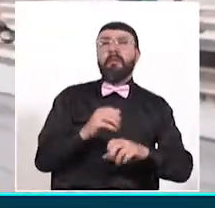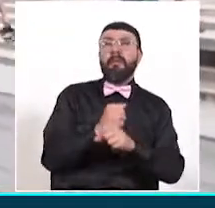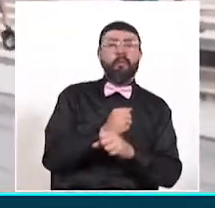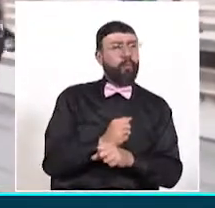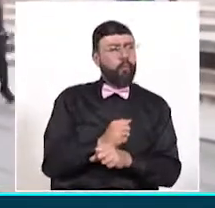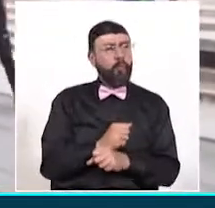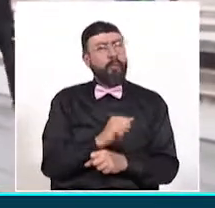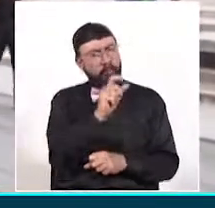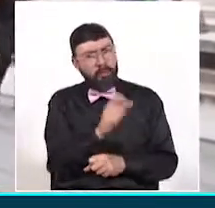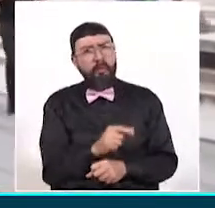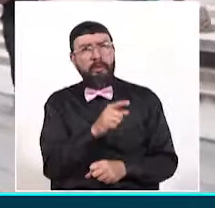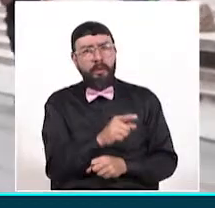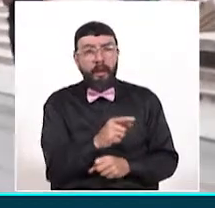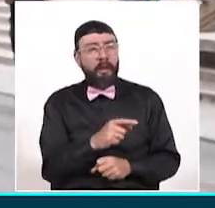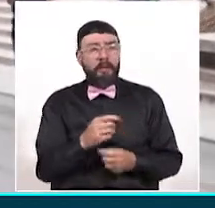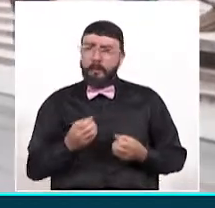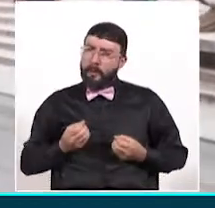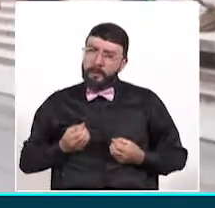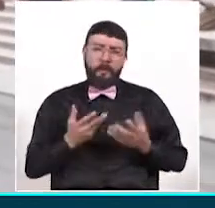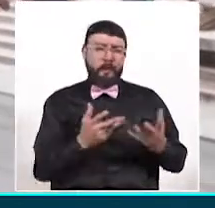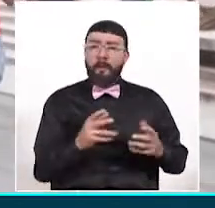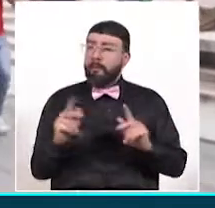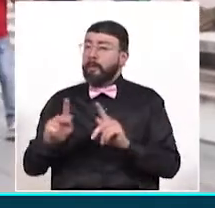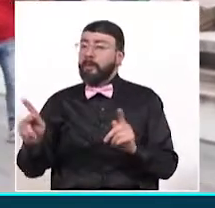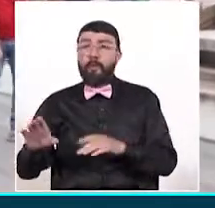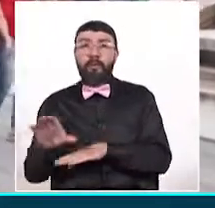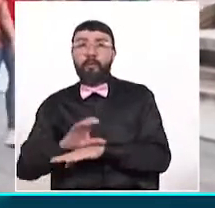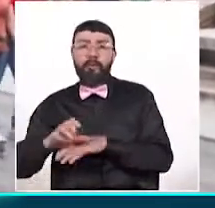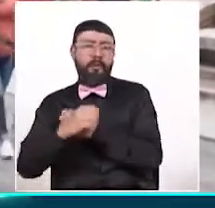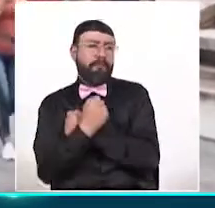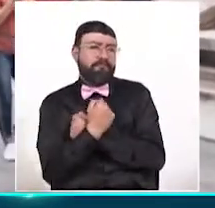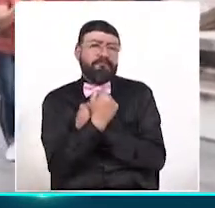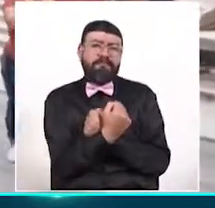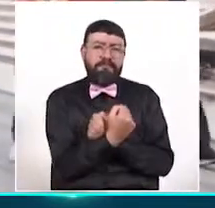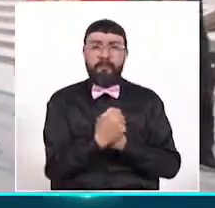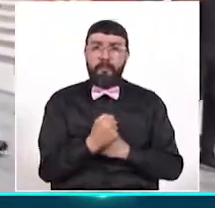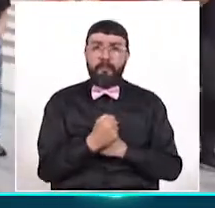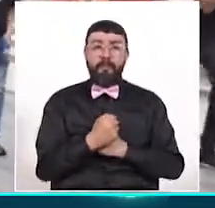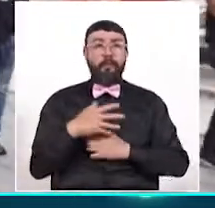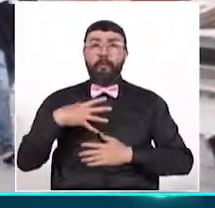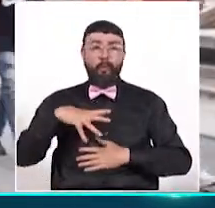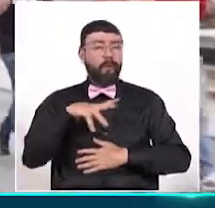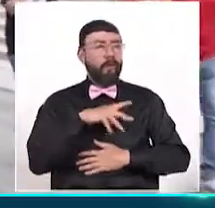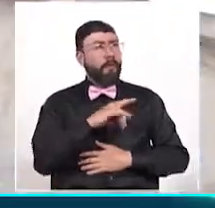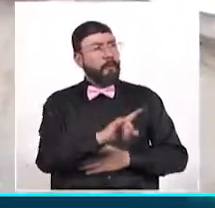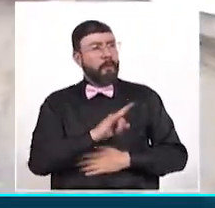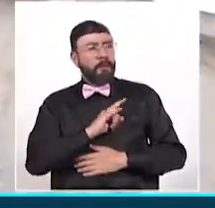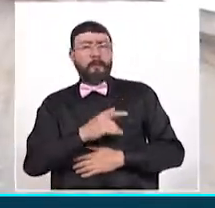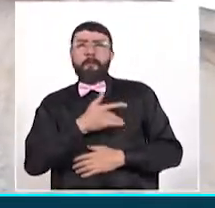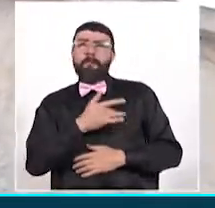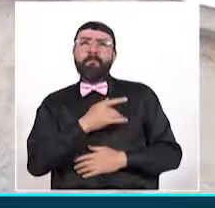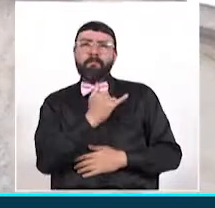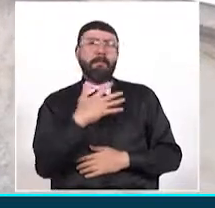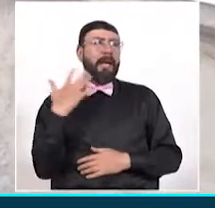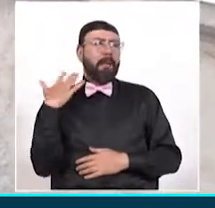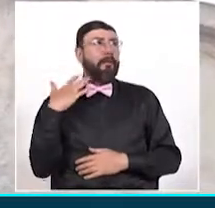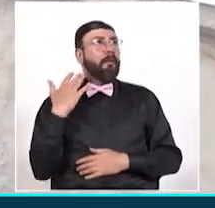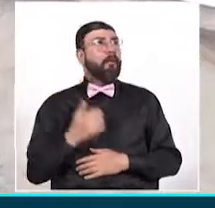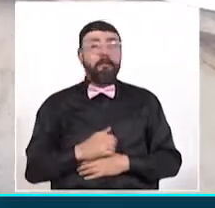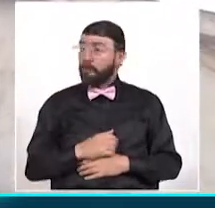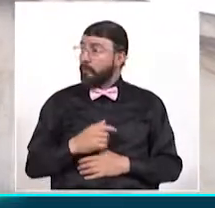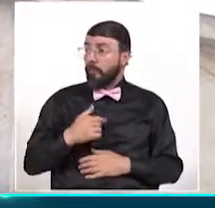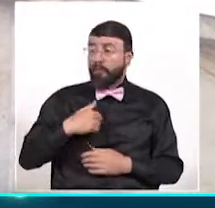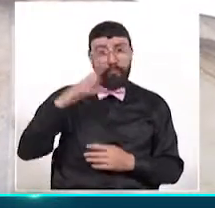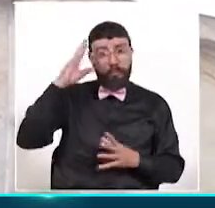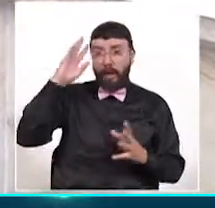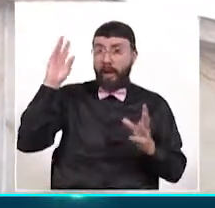merece todo. Lo quiere la ciudad, lo queremos los dolientes de Armenia. No, yo no estoy de acuerdo.